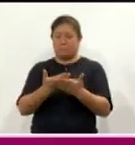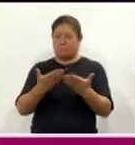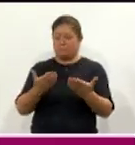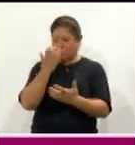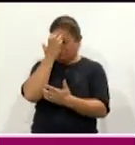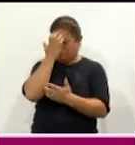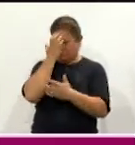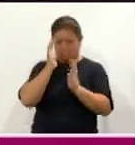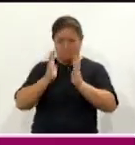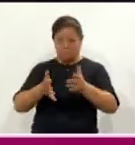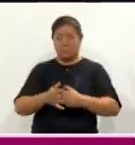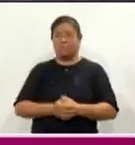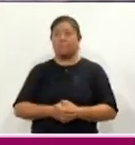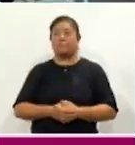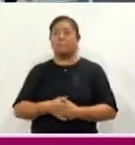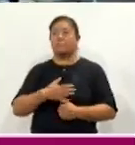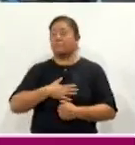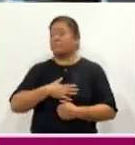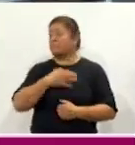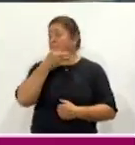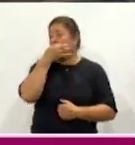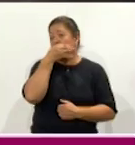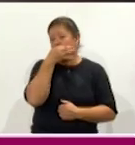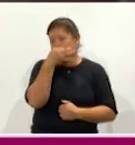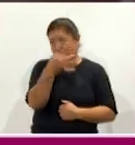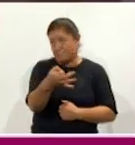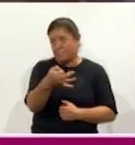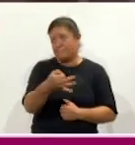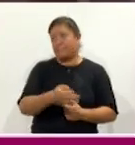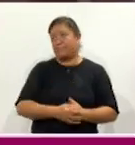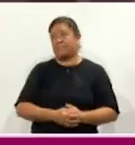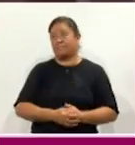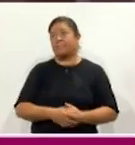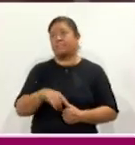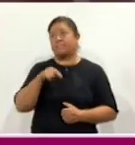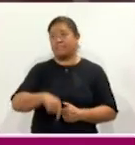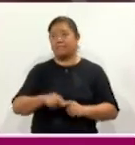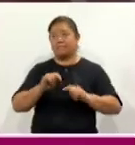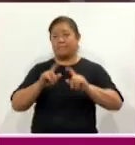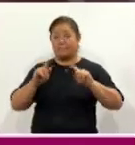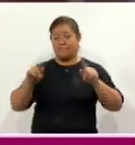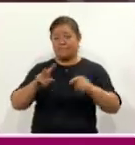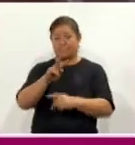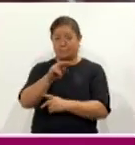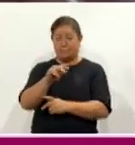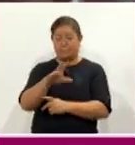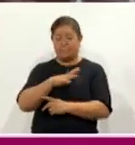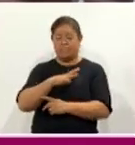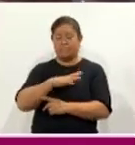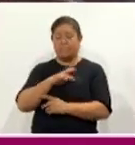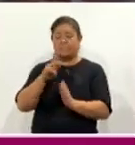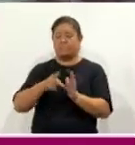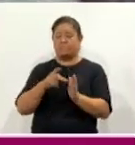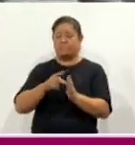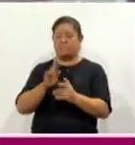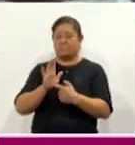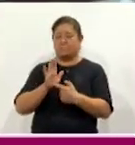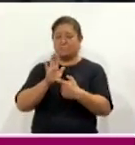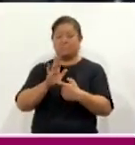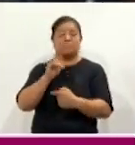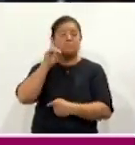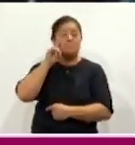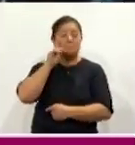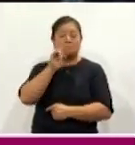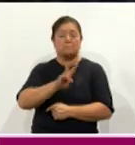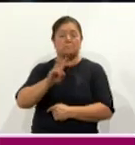conocemos. Y quiero comentarle que vamos a transmitir aquí en Tlaxcala Televisión, se transmitirá el viernes a